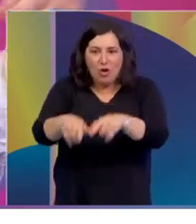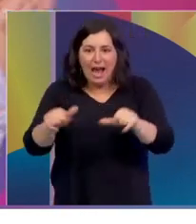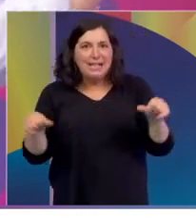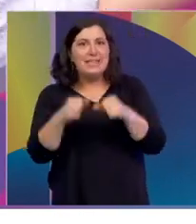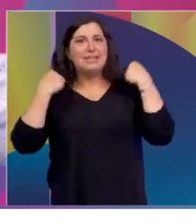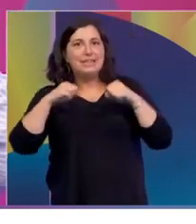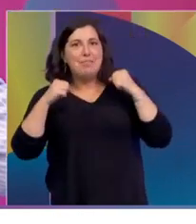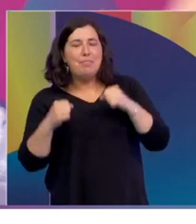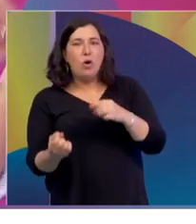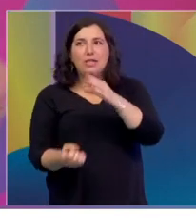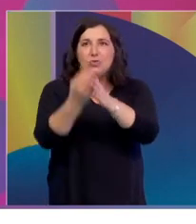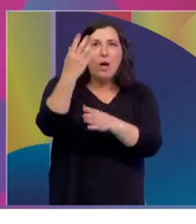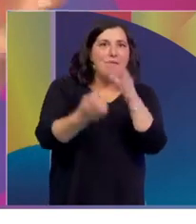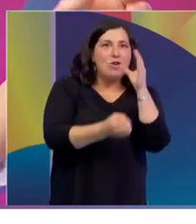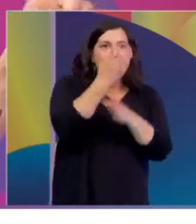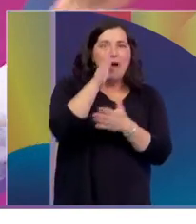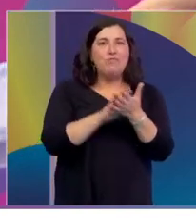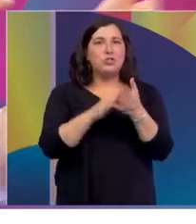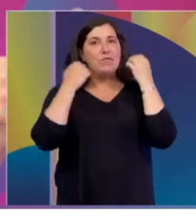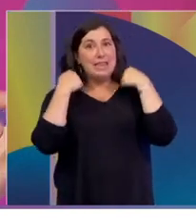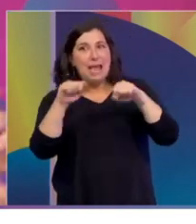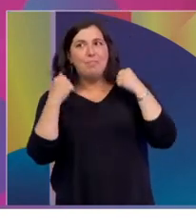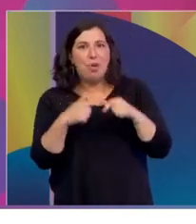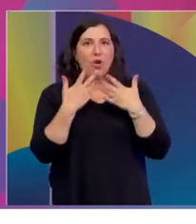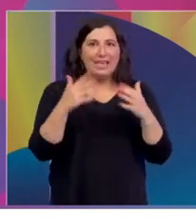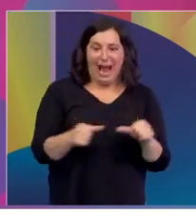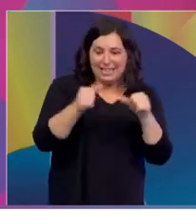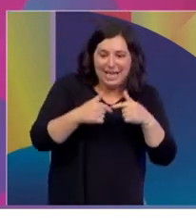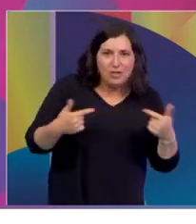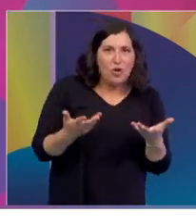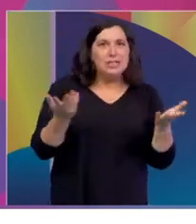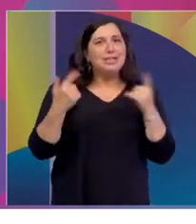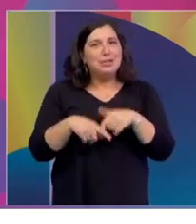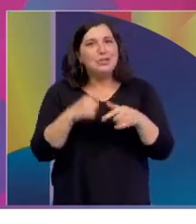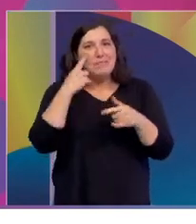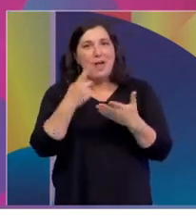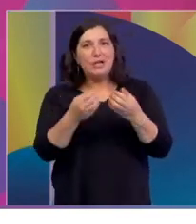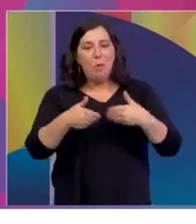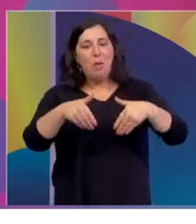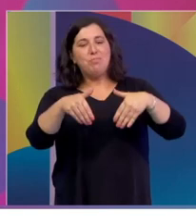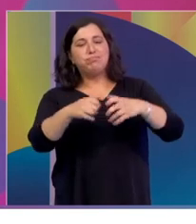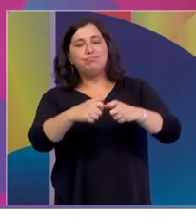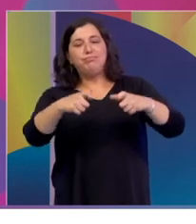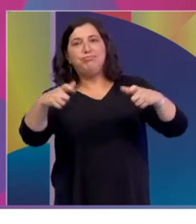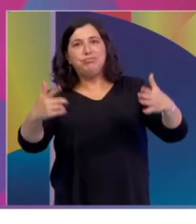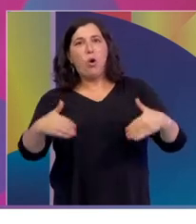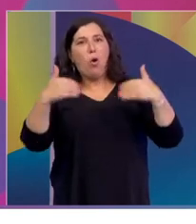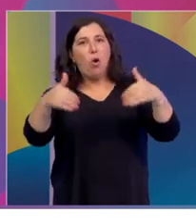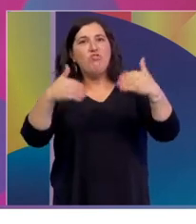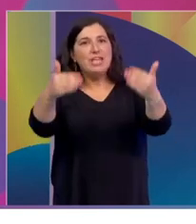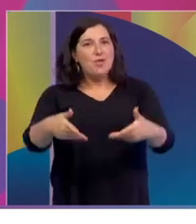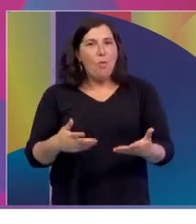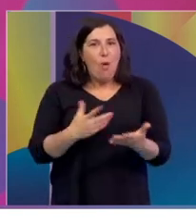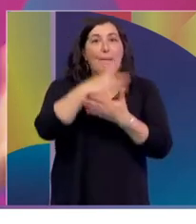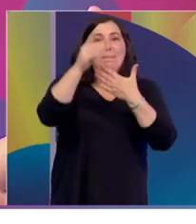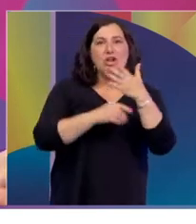empiezan a surgir otros destacados con el tema de deporte y como van, ya bueno, hay que hacer algo. Entonces es muy lindo verlos crecer, verlos seguir, verlos sostenerse en el tiempo que es muy